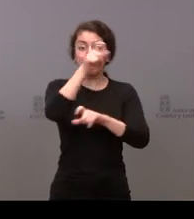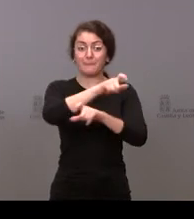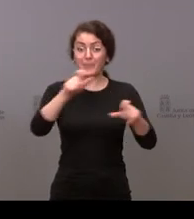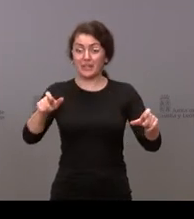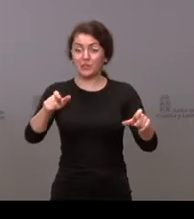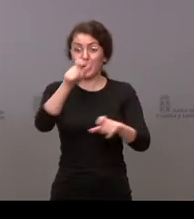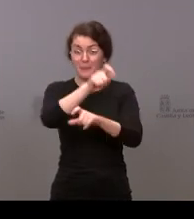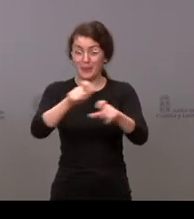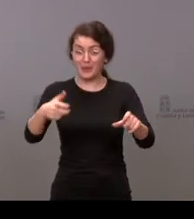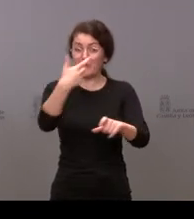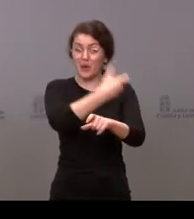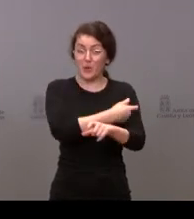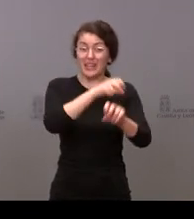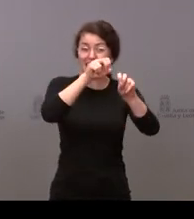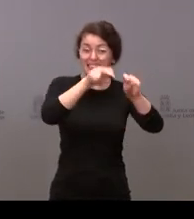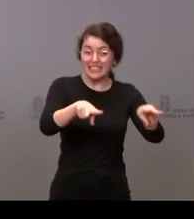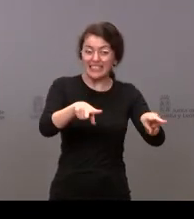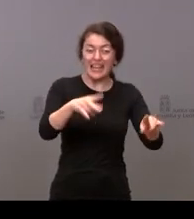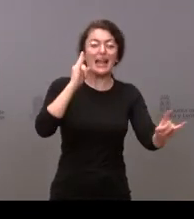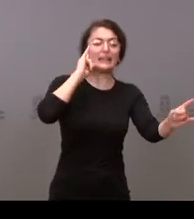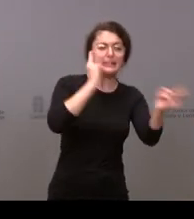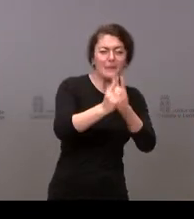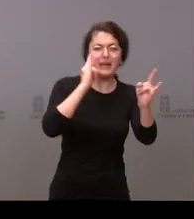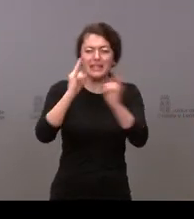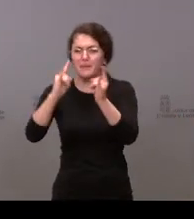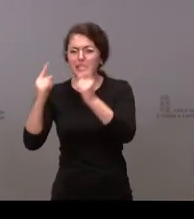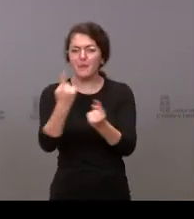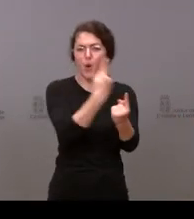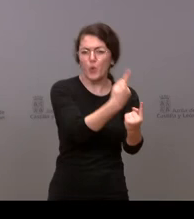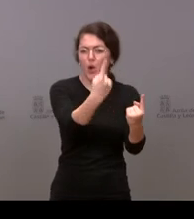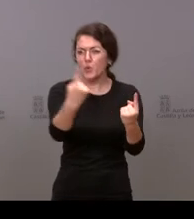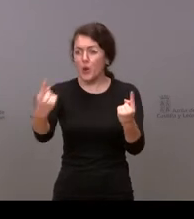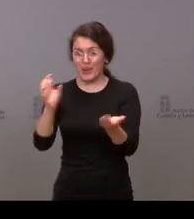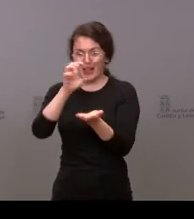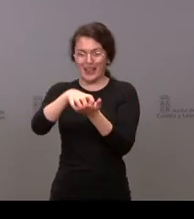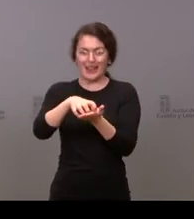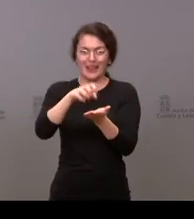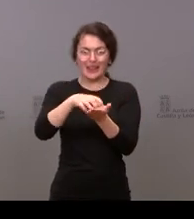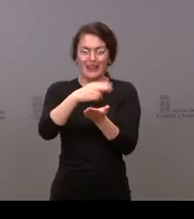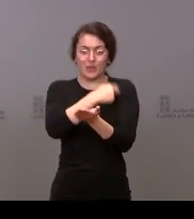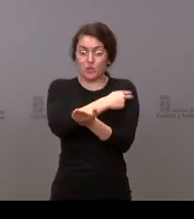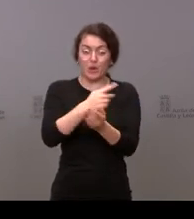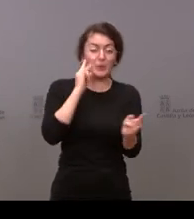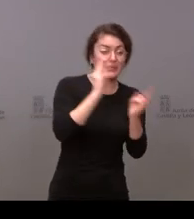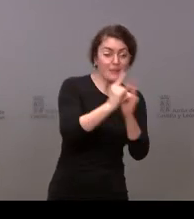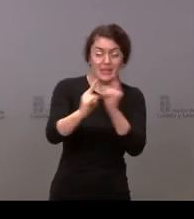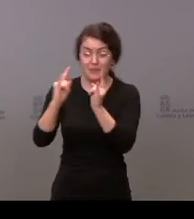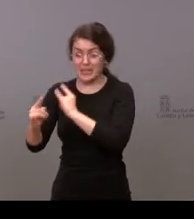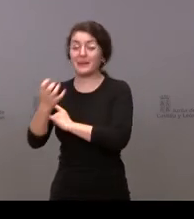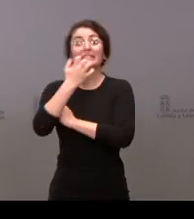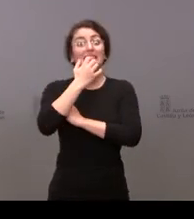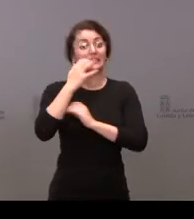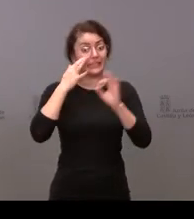personas que no están vacunadas una por una desde los centros de salud. Y bueno, supongo que de ser así ya se podrá tener una